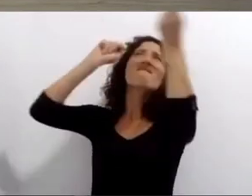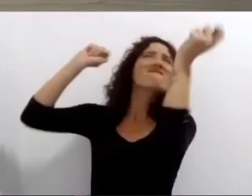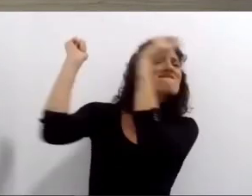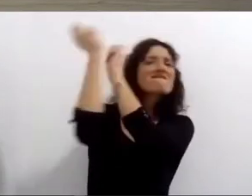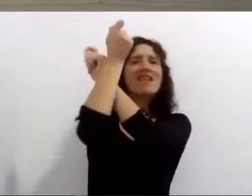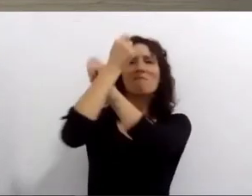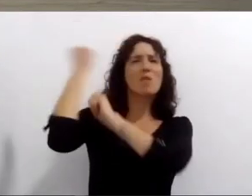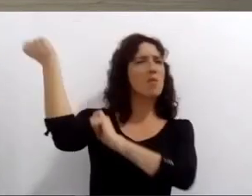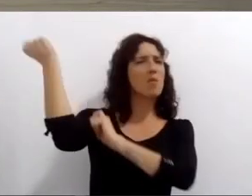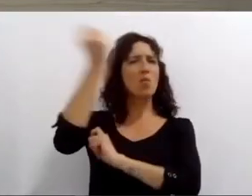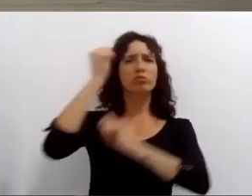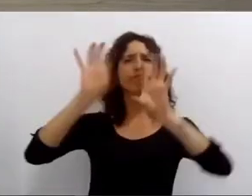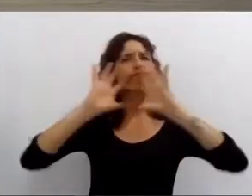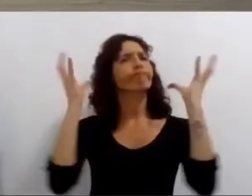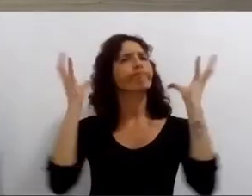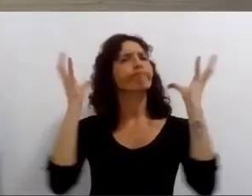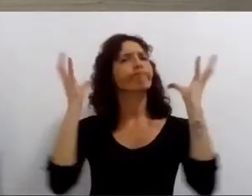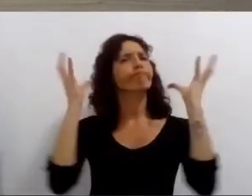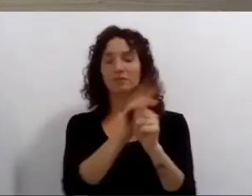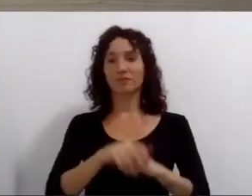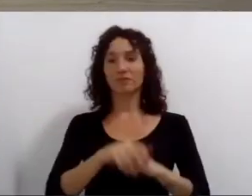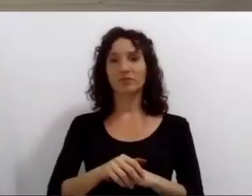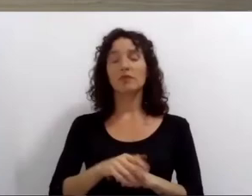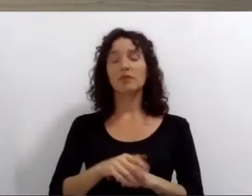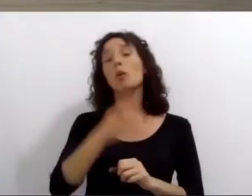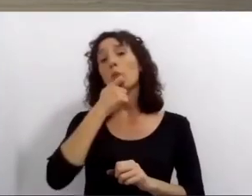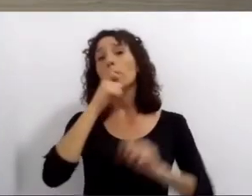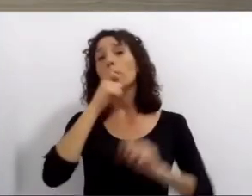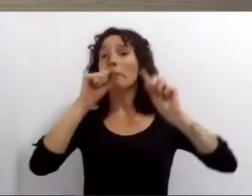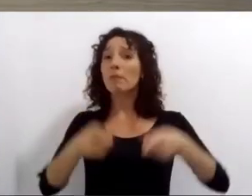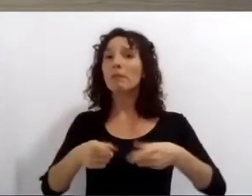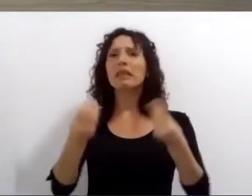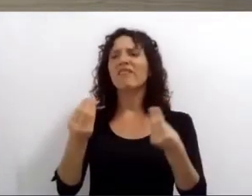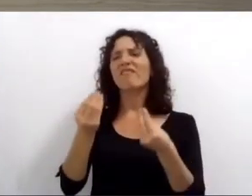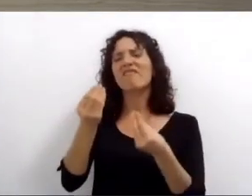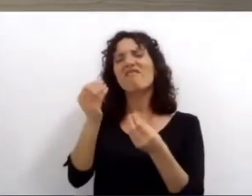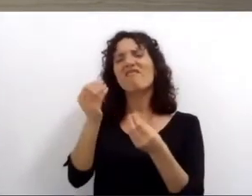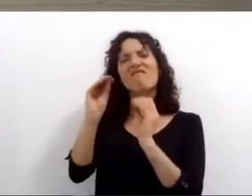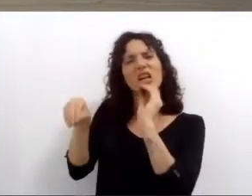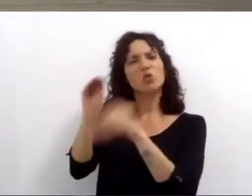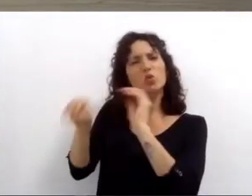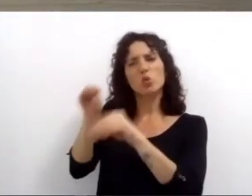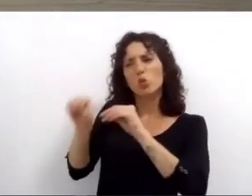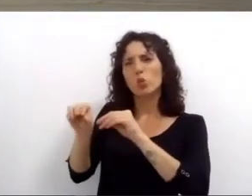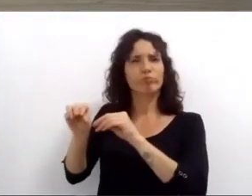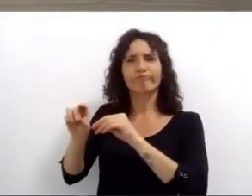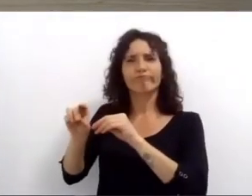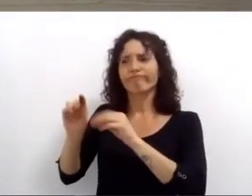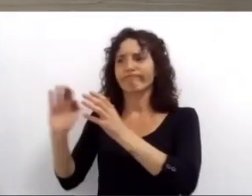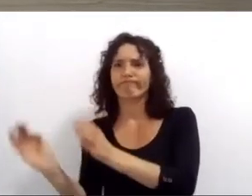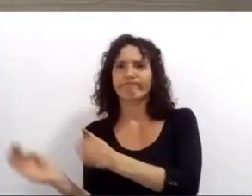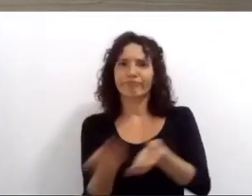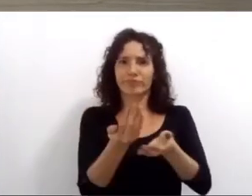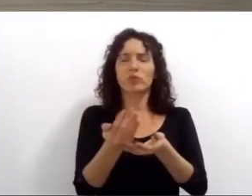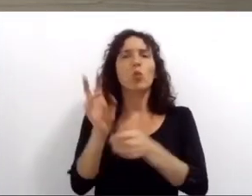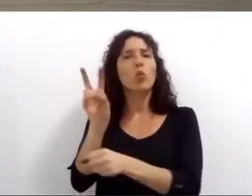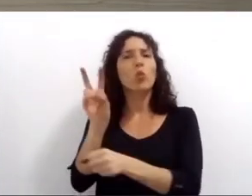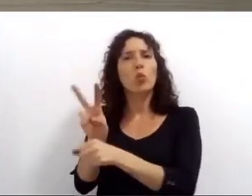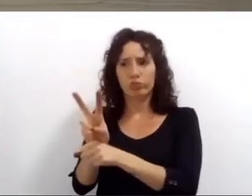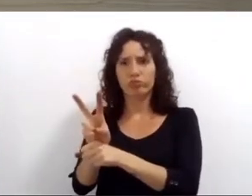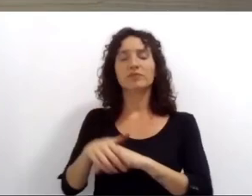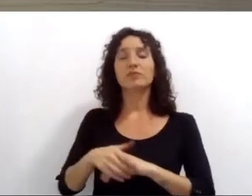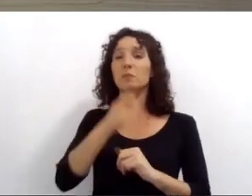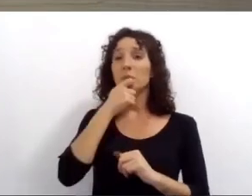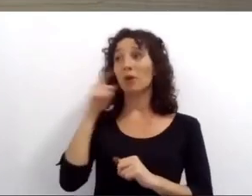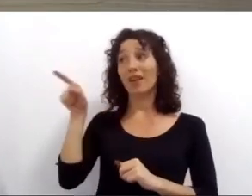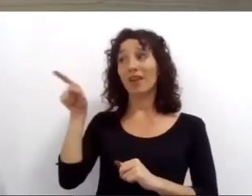también tienen como desafío la gestión de los residuos en mi primera gestión como concejal me tocó participar junto en